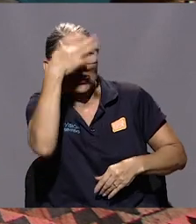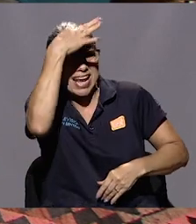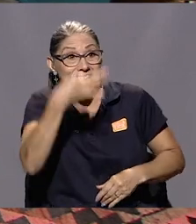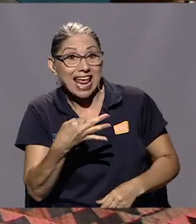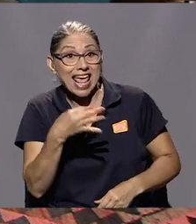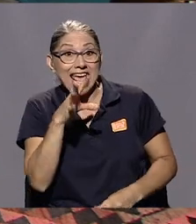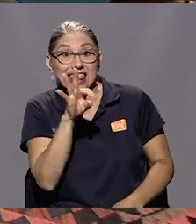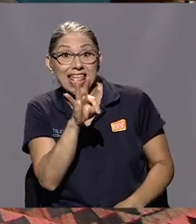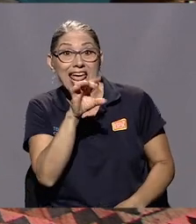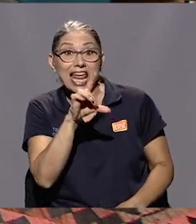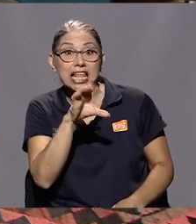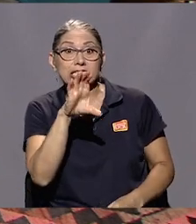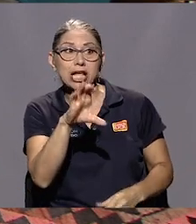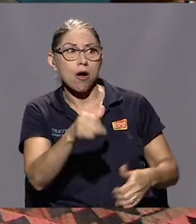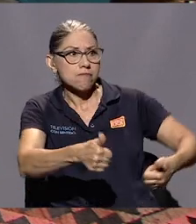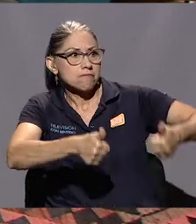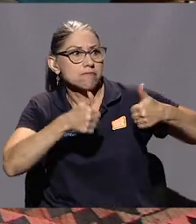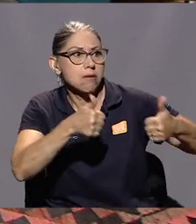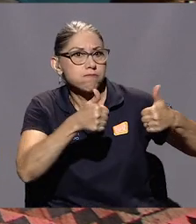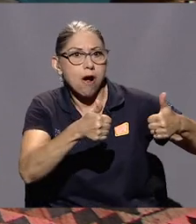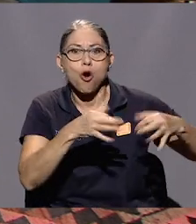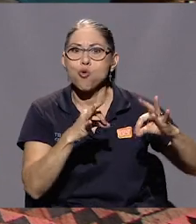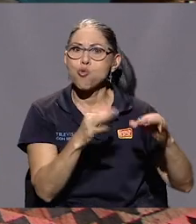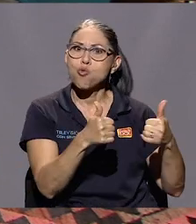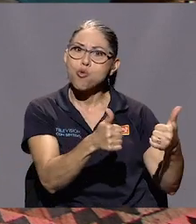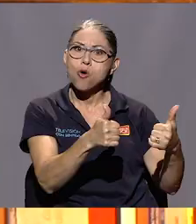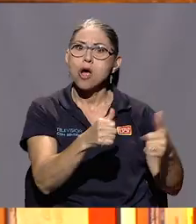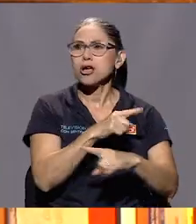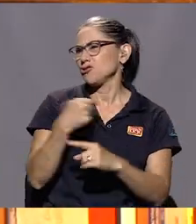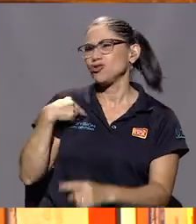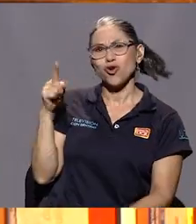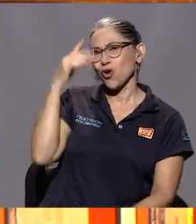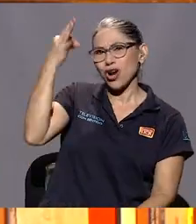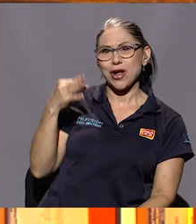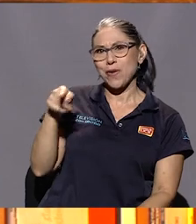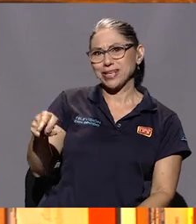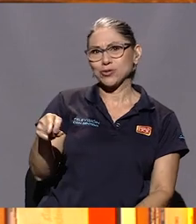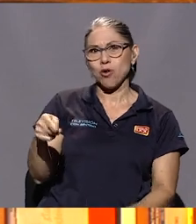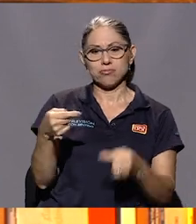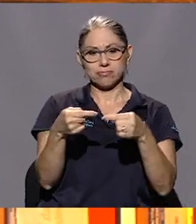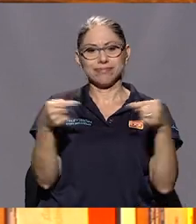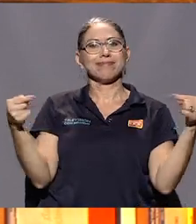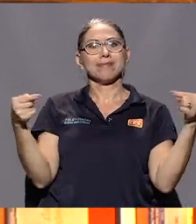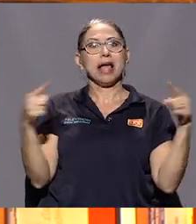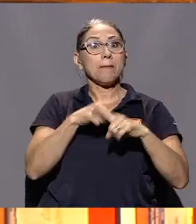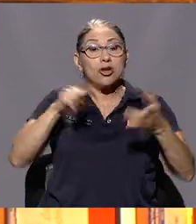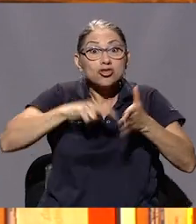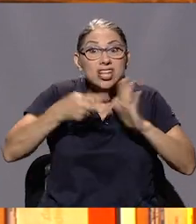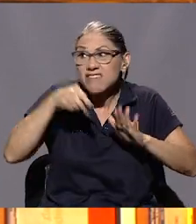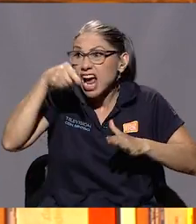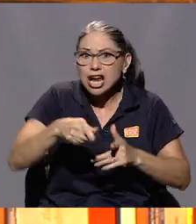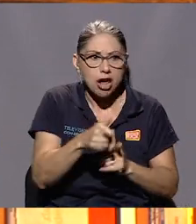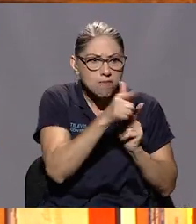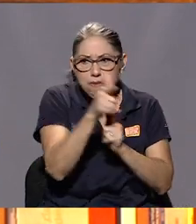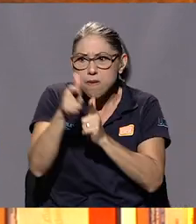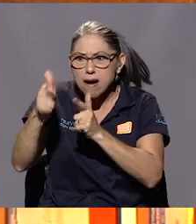maravilla. Mira, yo creo que no. Pero aquí no va a correr la sangre por eso, ¿verdad?